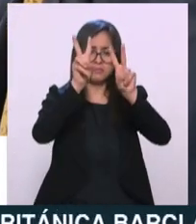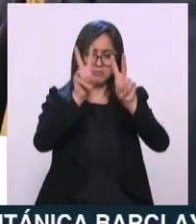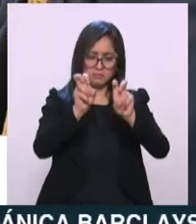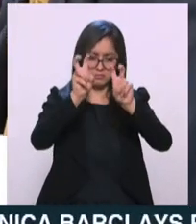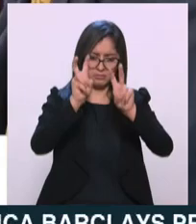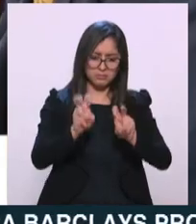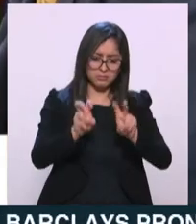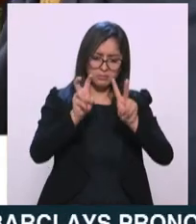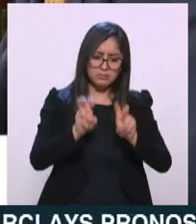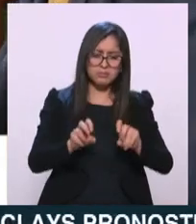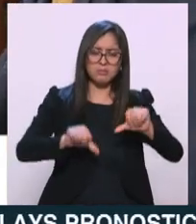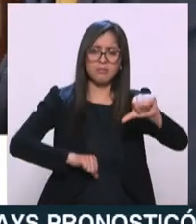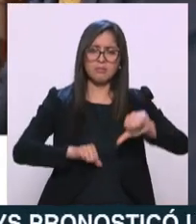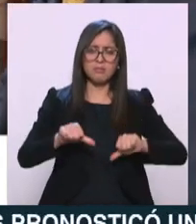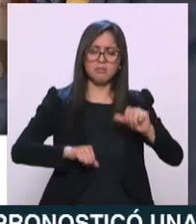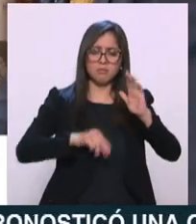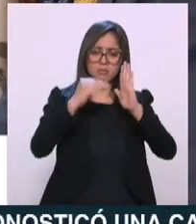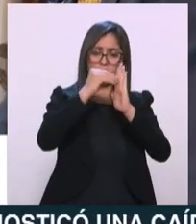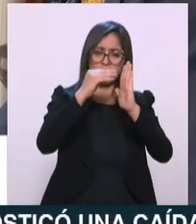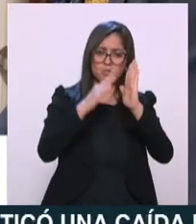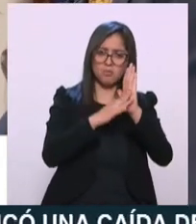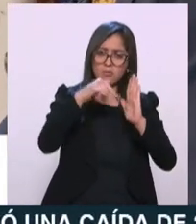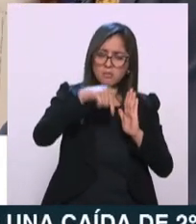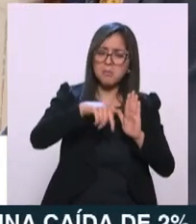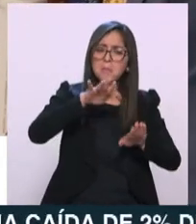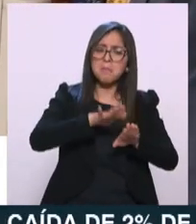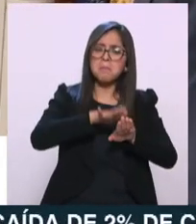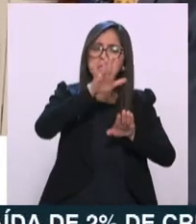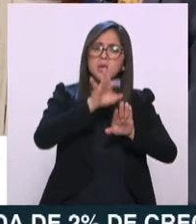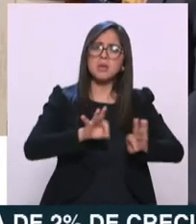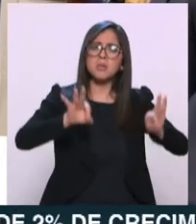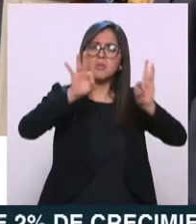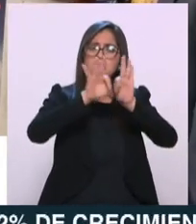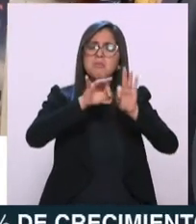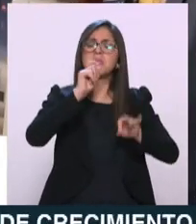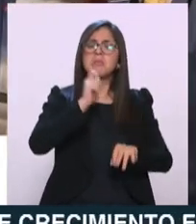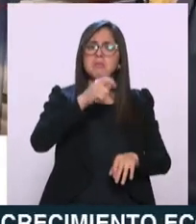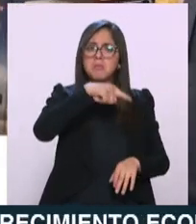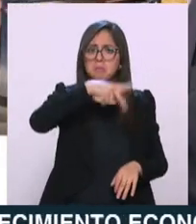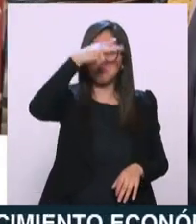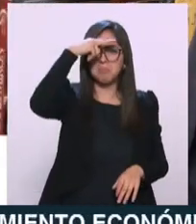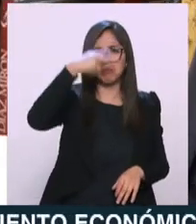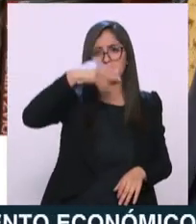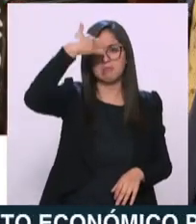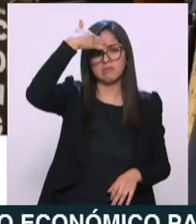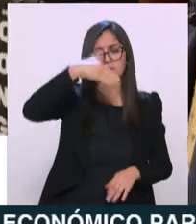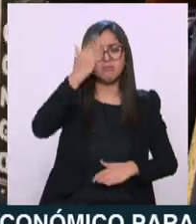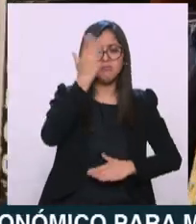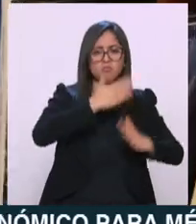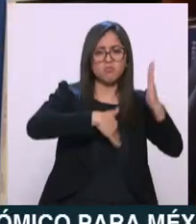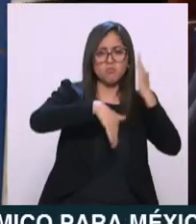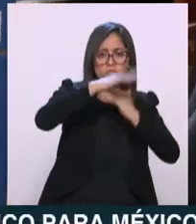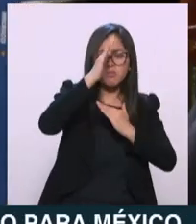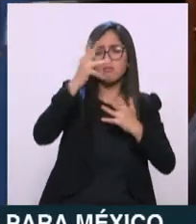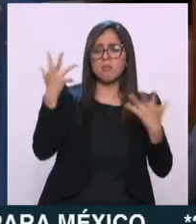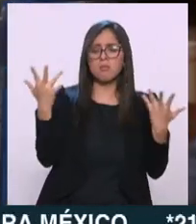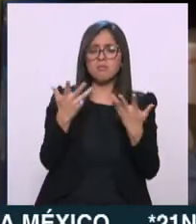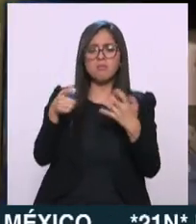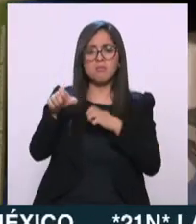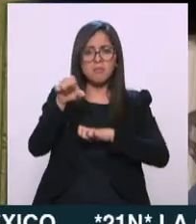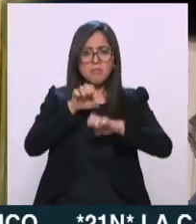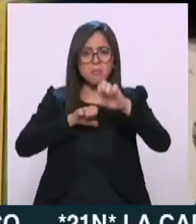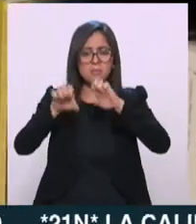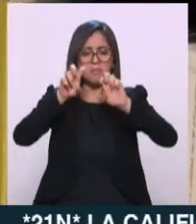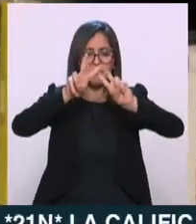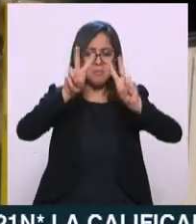aquellos aspectos en los cuales, por un lado, México tiene capacidad de competir y de generar empresas competitivas con base científica